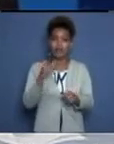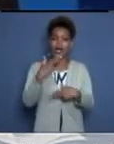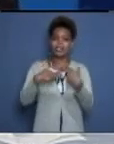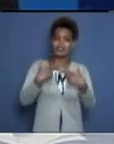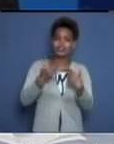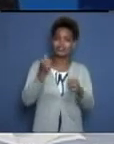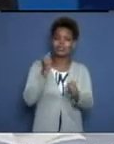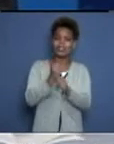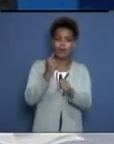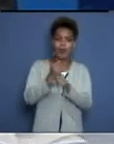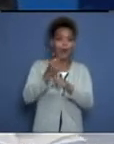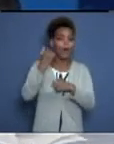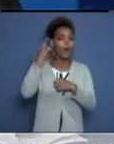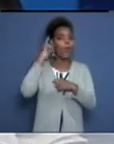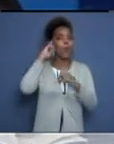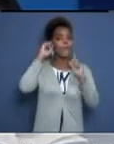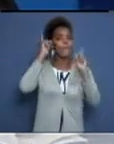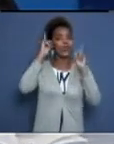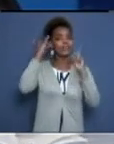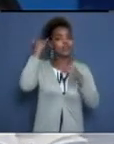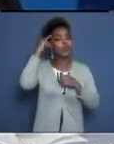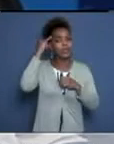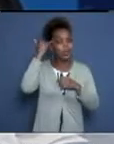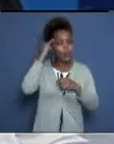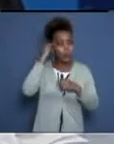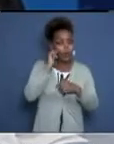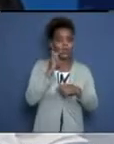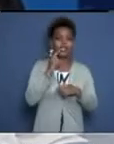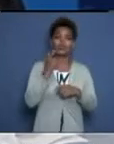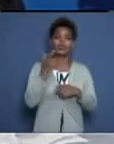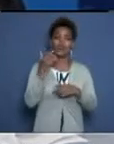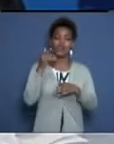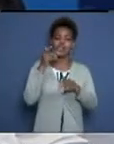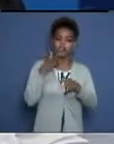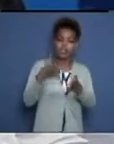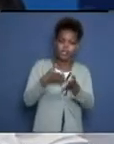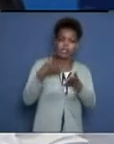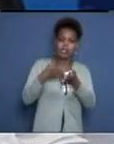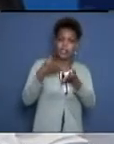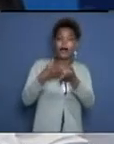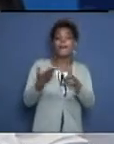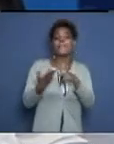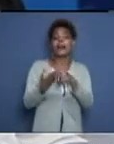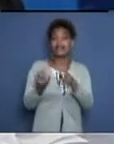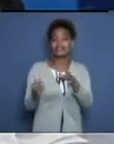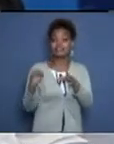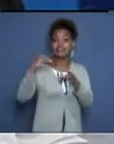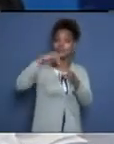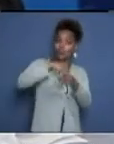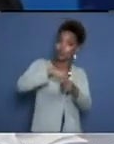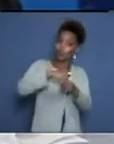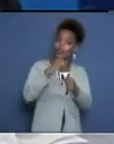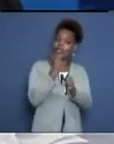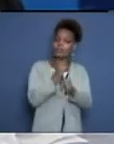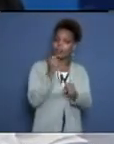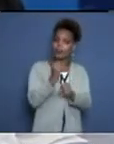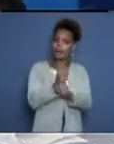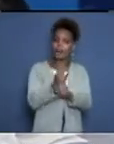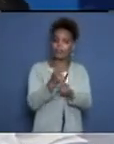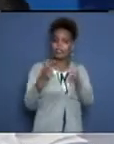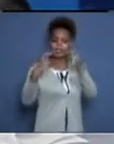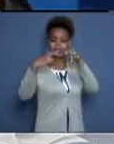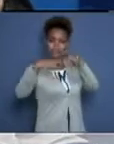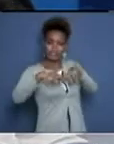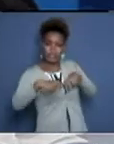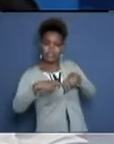se ha ido realizando y que se continúa trabajando continuamente día a día. Se citan a las personas, se conversan con ellos.